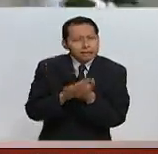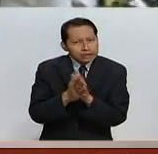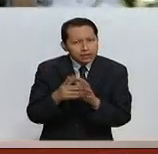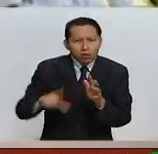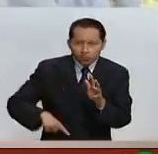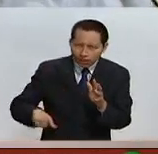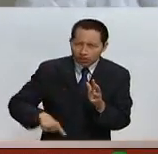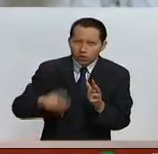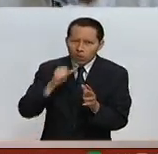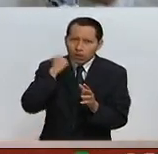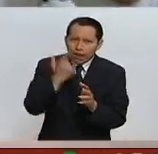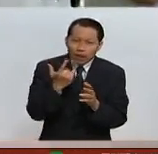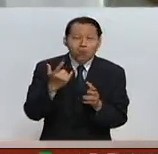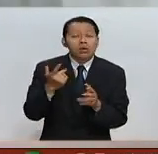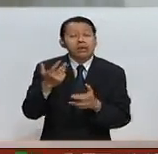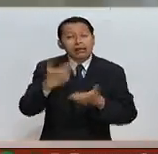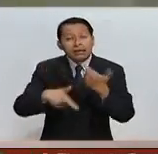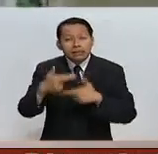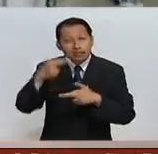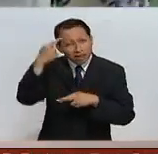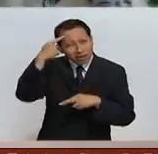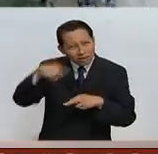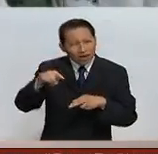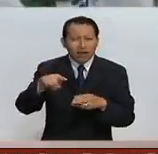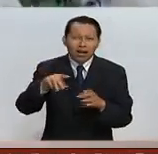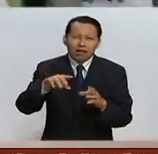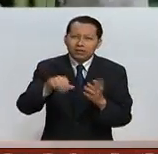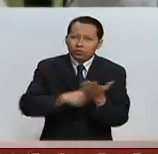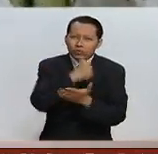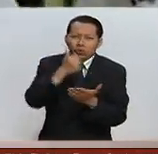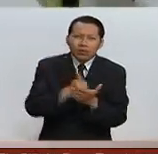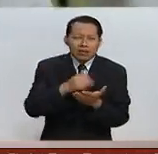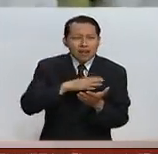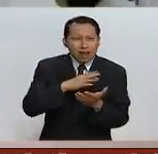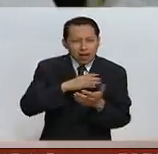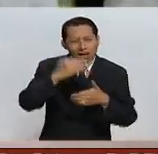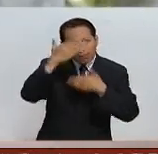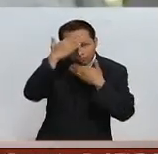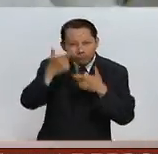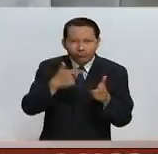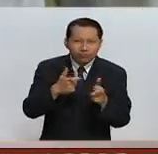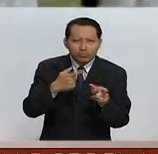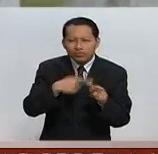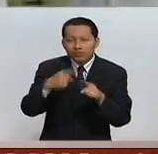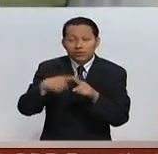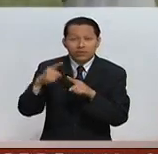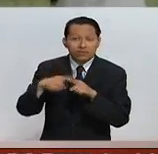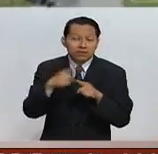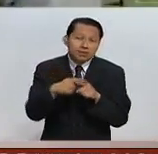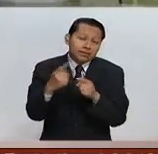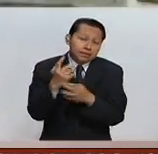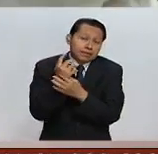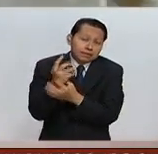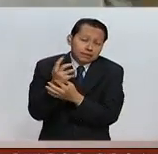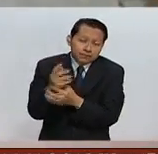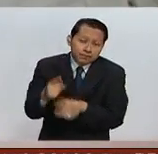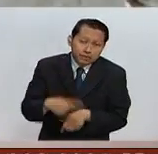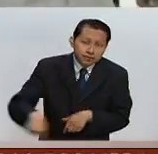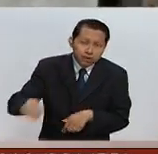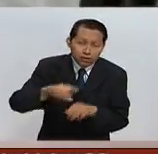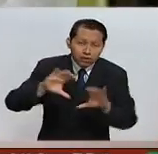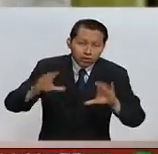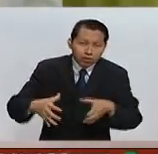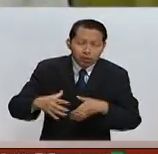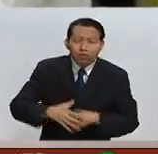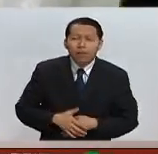todas las posibilidades de generar terrorismo urbano. Es decir, esa es la postura de ese sector, pero la gran